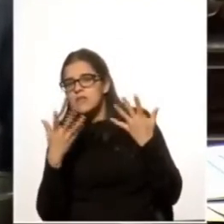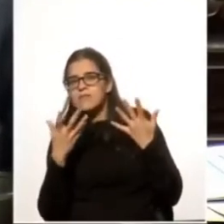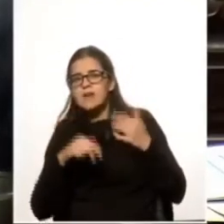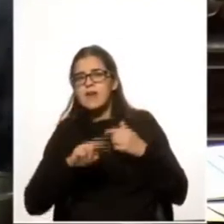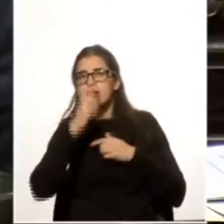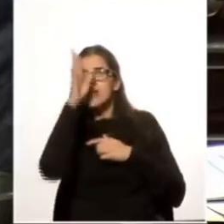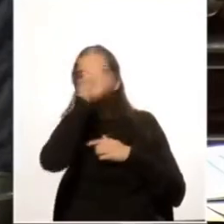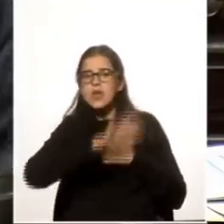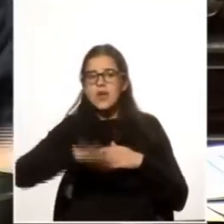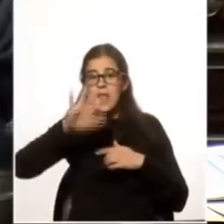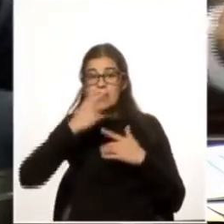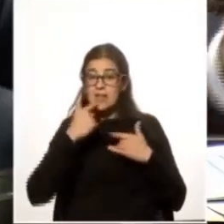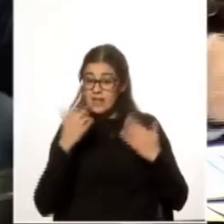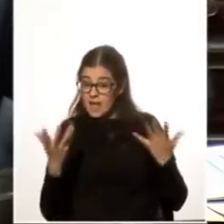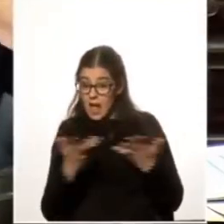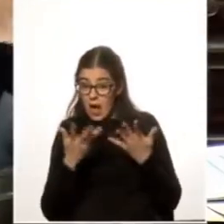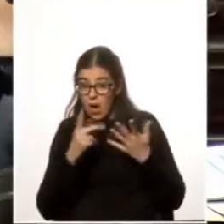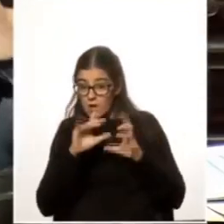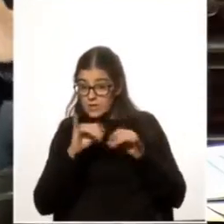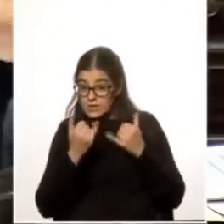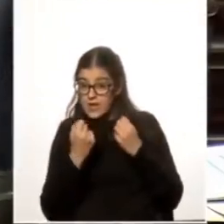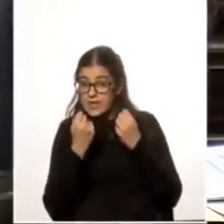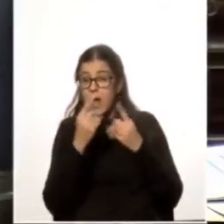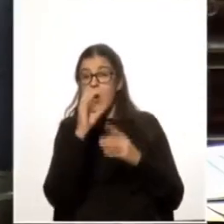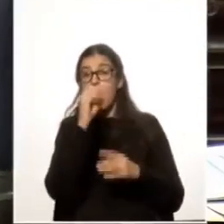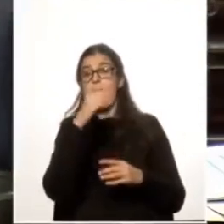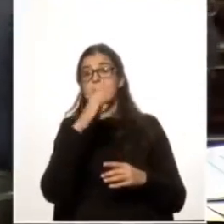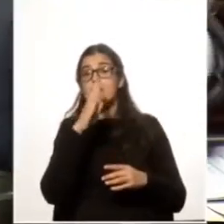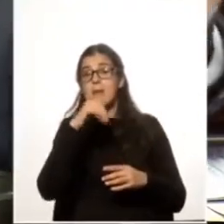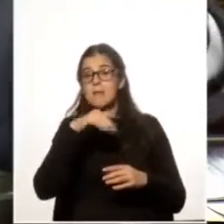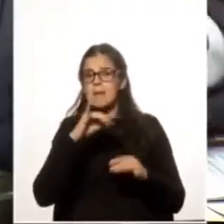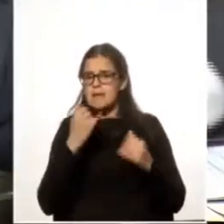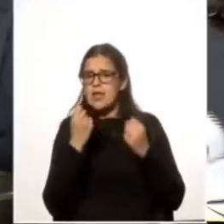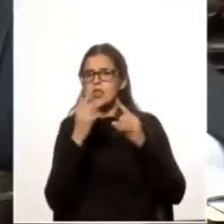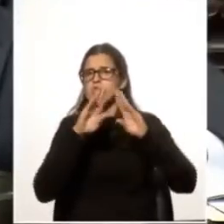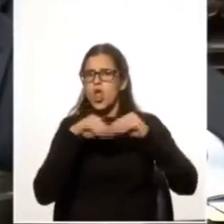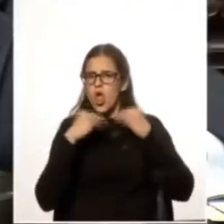y ahora resulta que le han dado a UPM todo